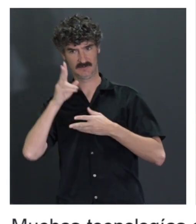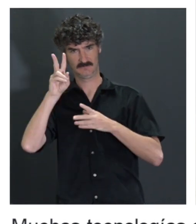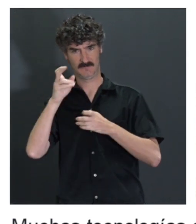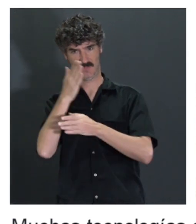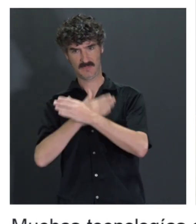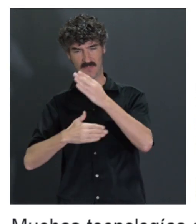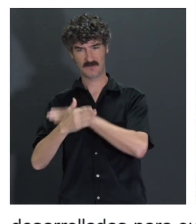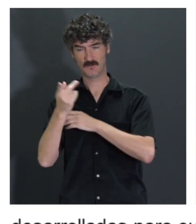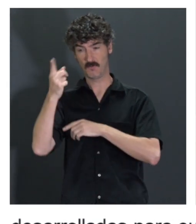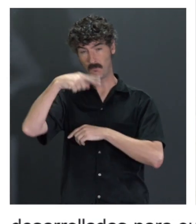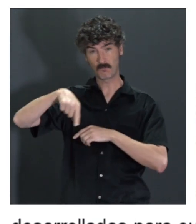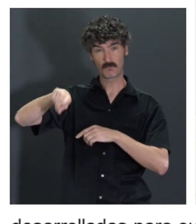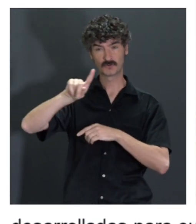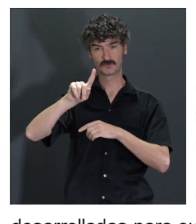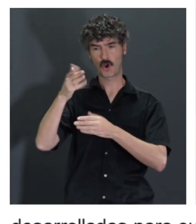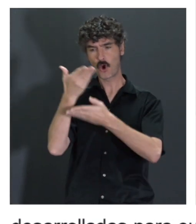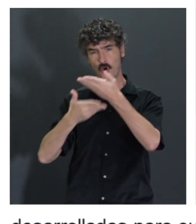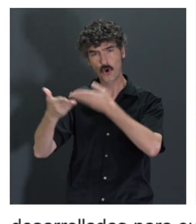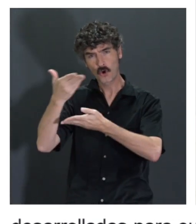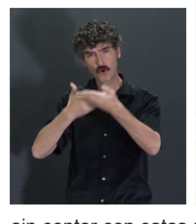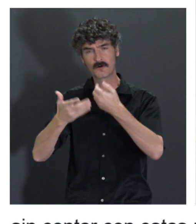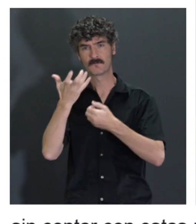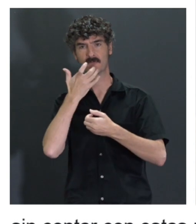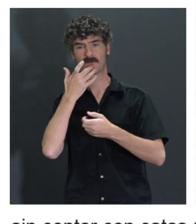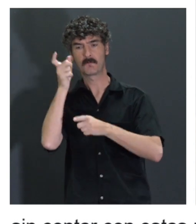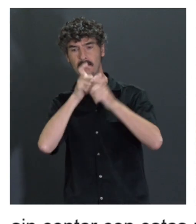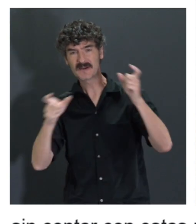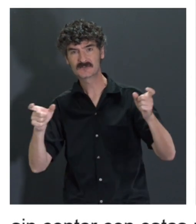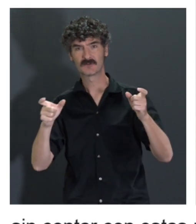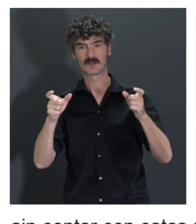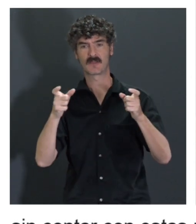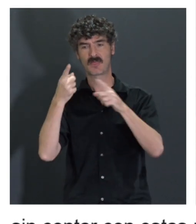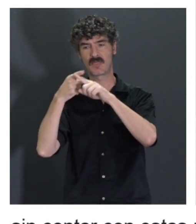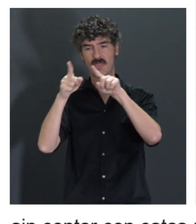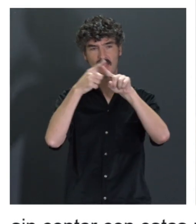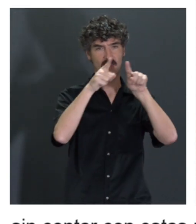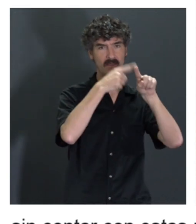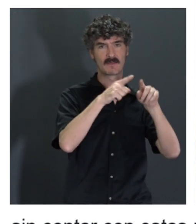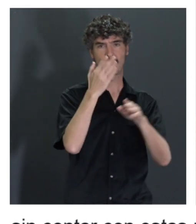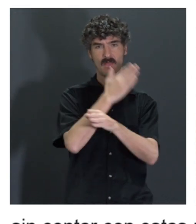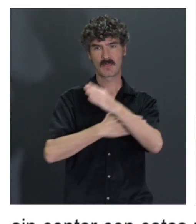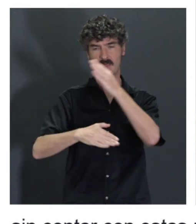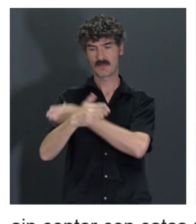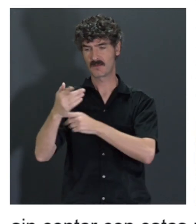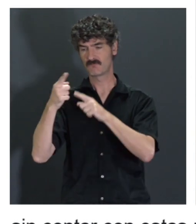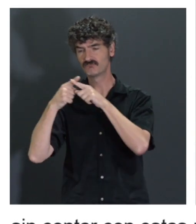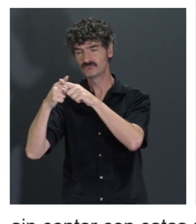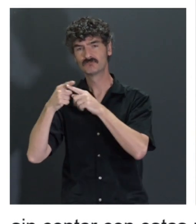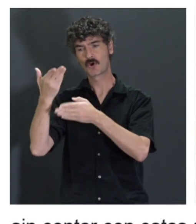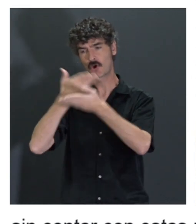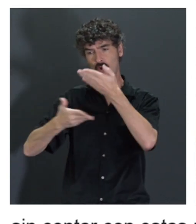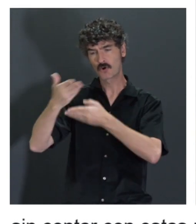o colaboráis con personas con distintas discapacidades y distintos perfiles